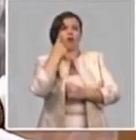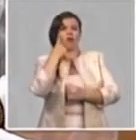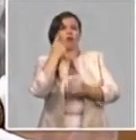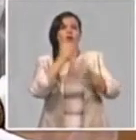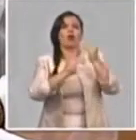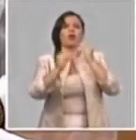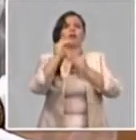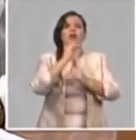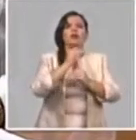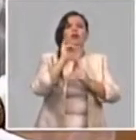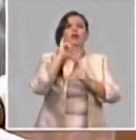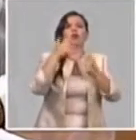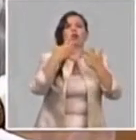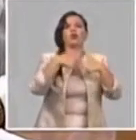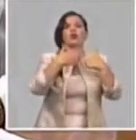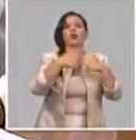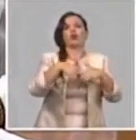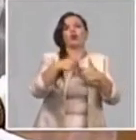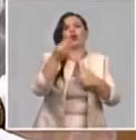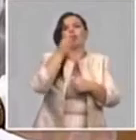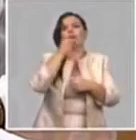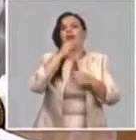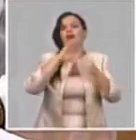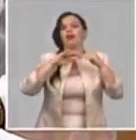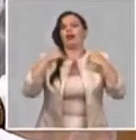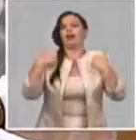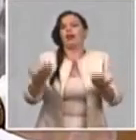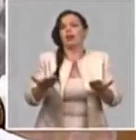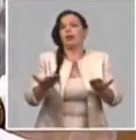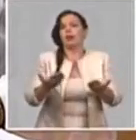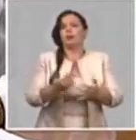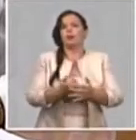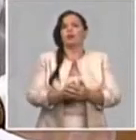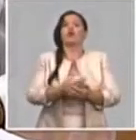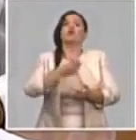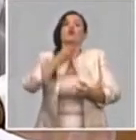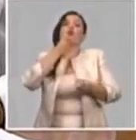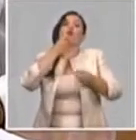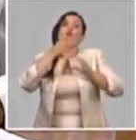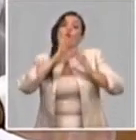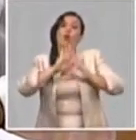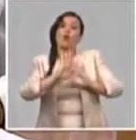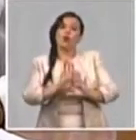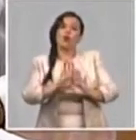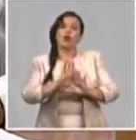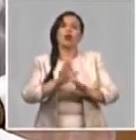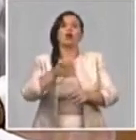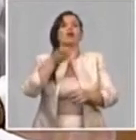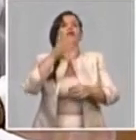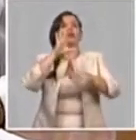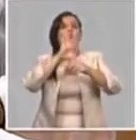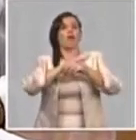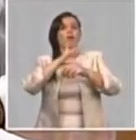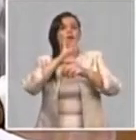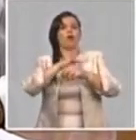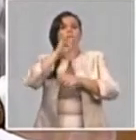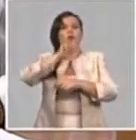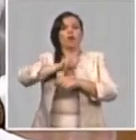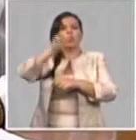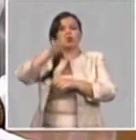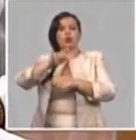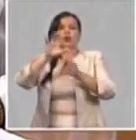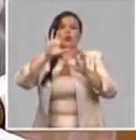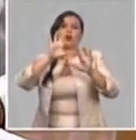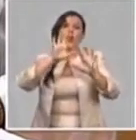el Ministerio de Industria Alimentaria era que se nos contagiaran, se nos enfermaran trabajadores individuales o colectivos de trabajadores